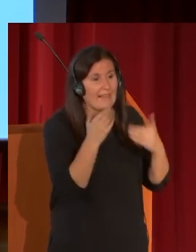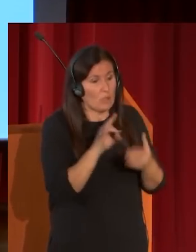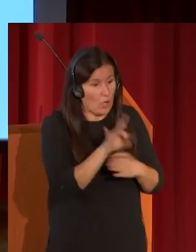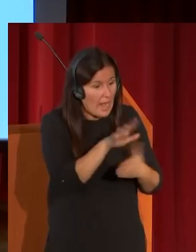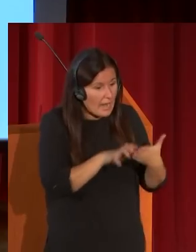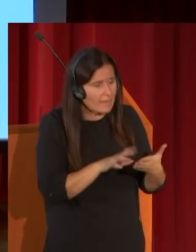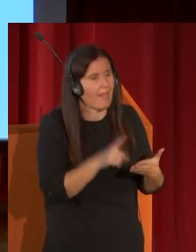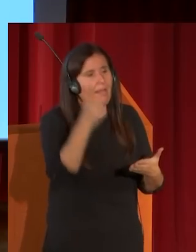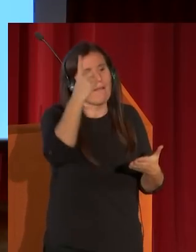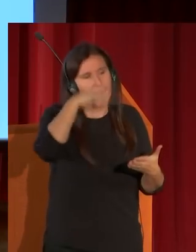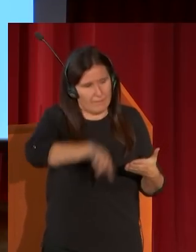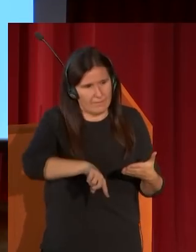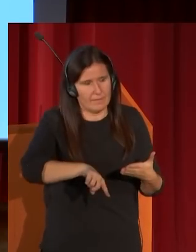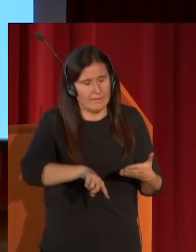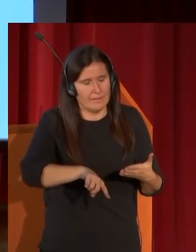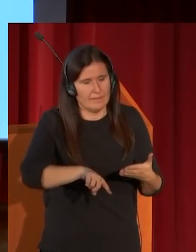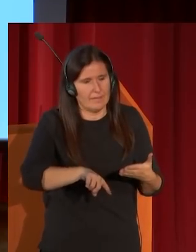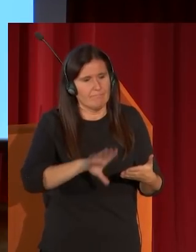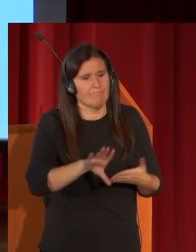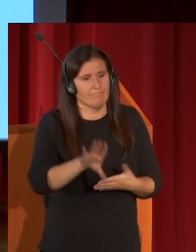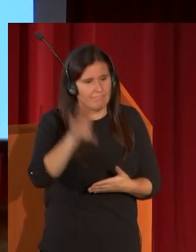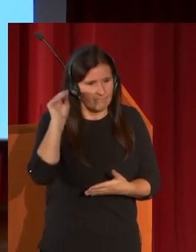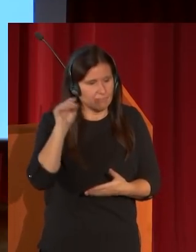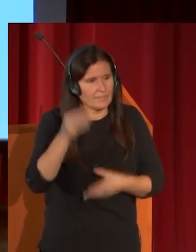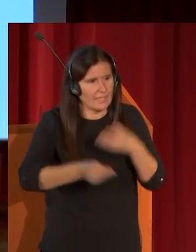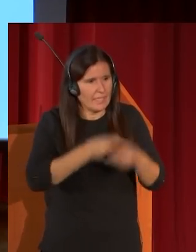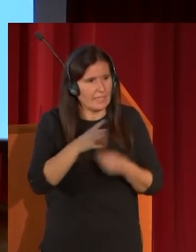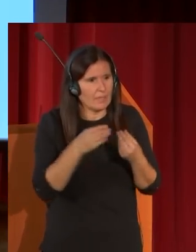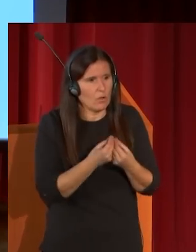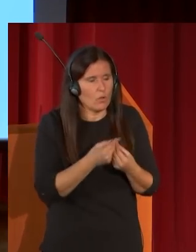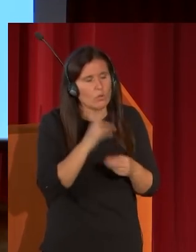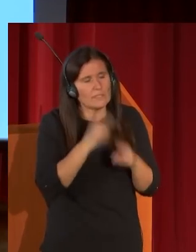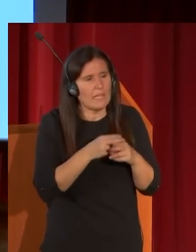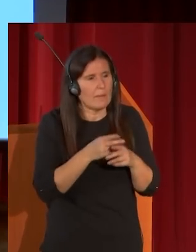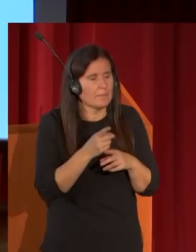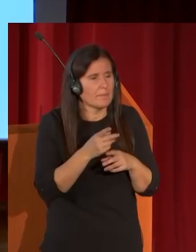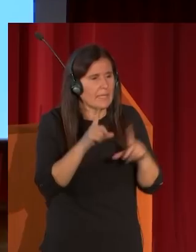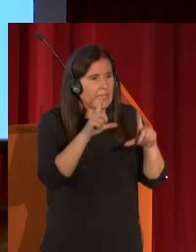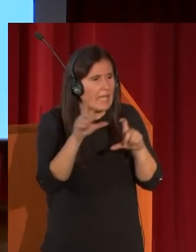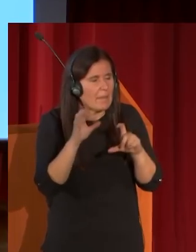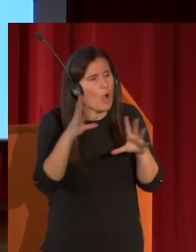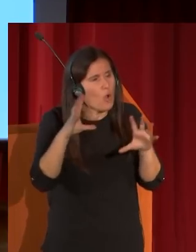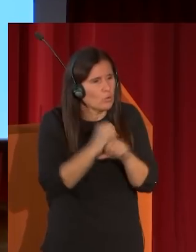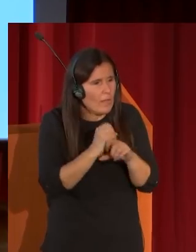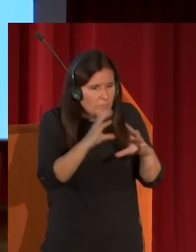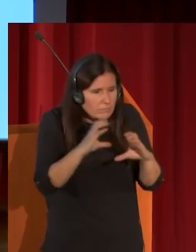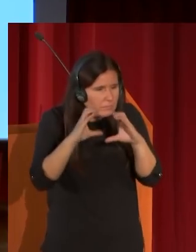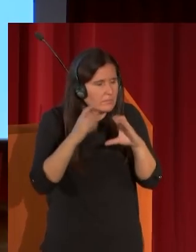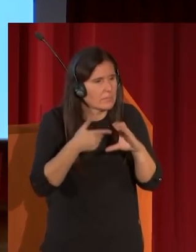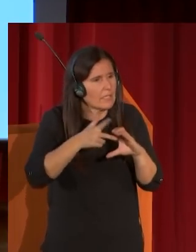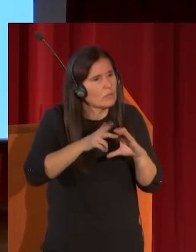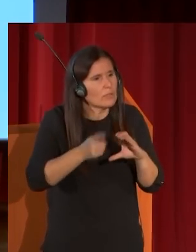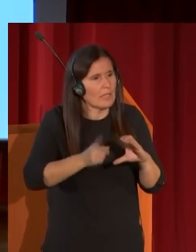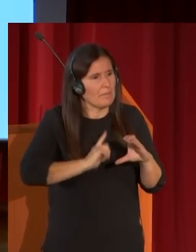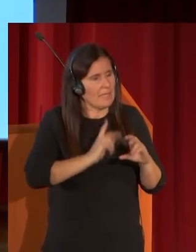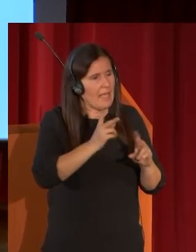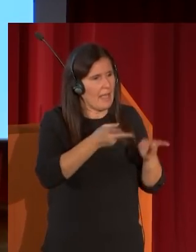colegir se puede saber qué se hizo con cámara oscura un instrumento que le permitía a los pintores